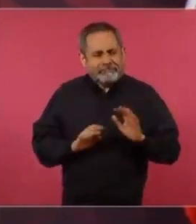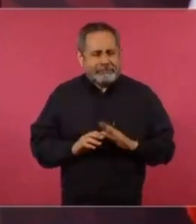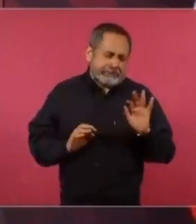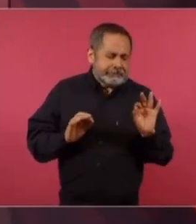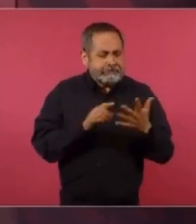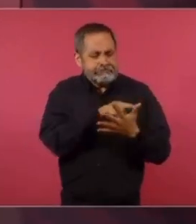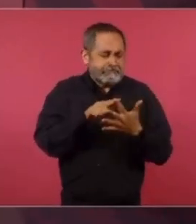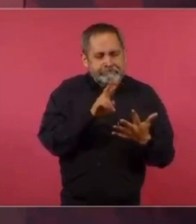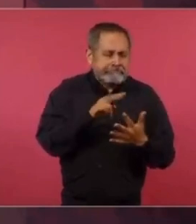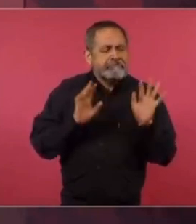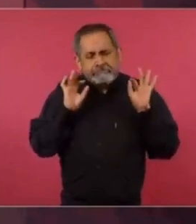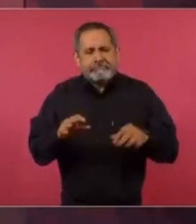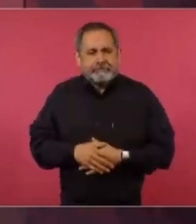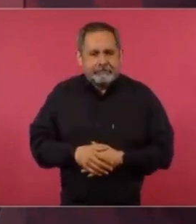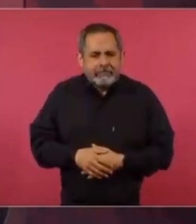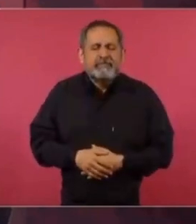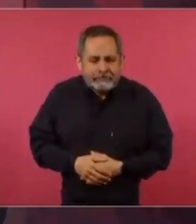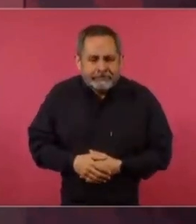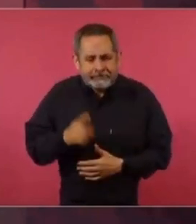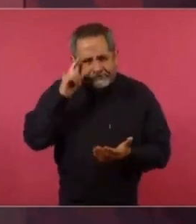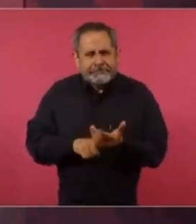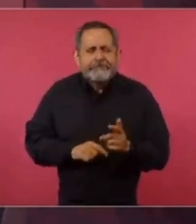uno, ¿qué creen?